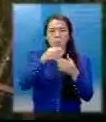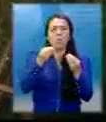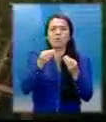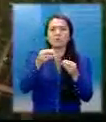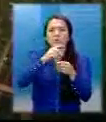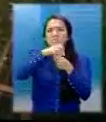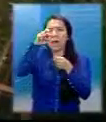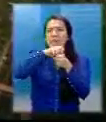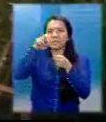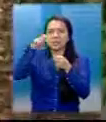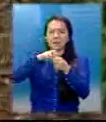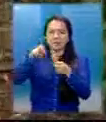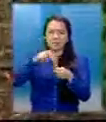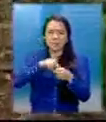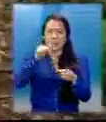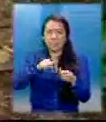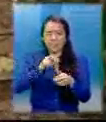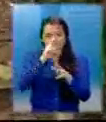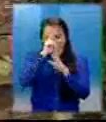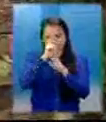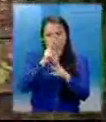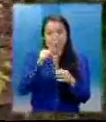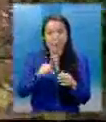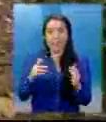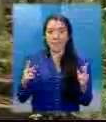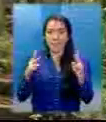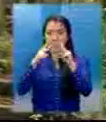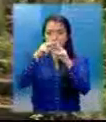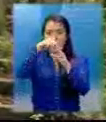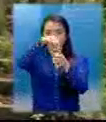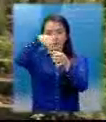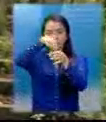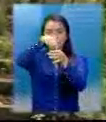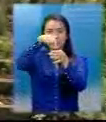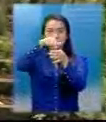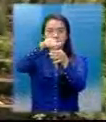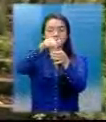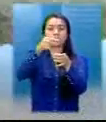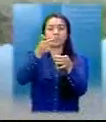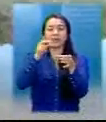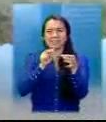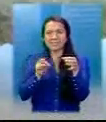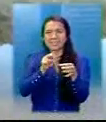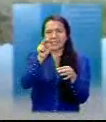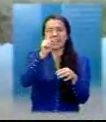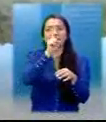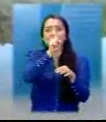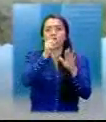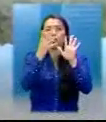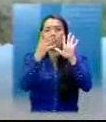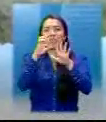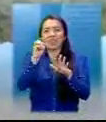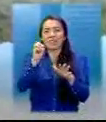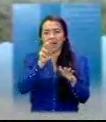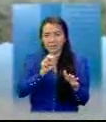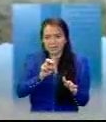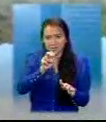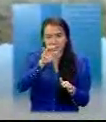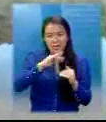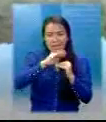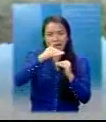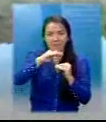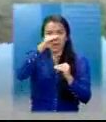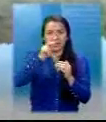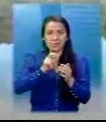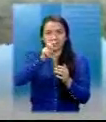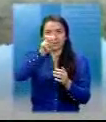Para poder llegar al cláter de la Laguna tiene que descender más de 490 gradas. El cláter está lleno de agua y es un lugar